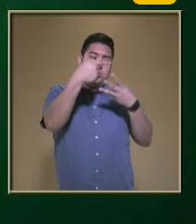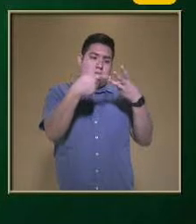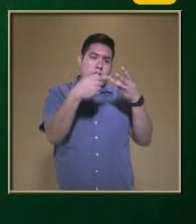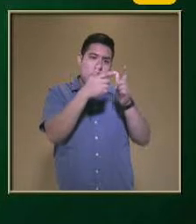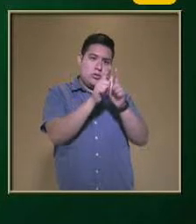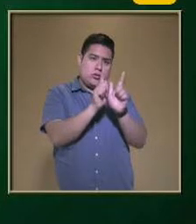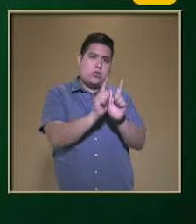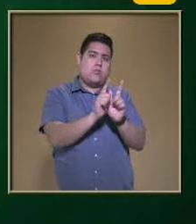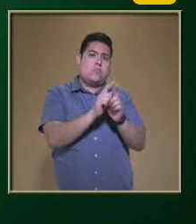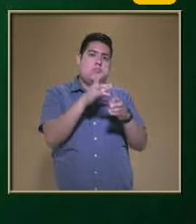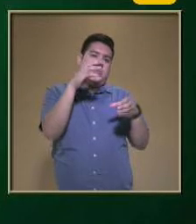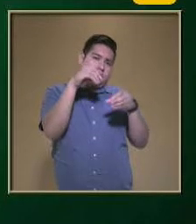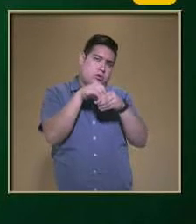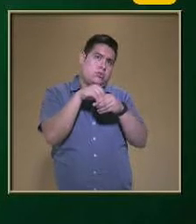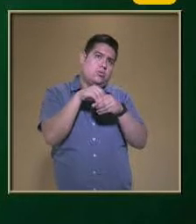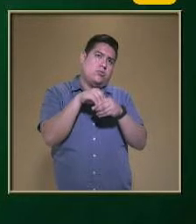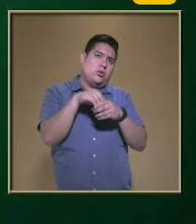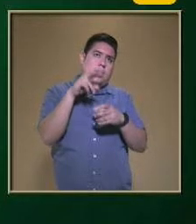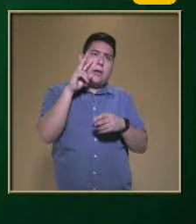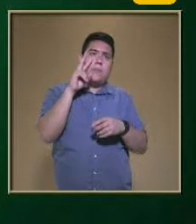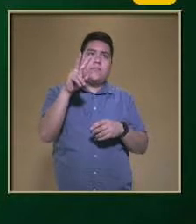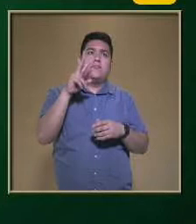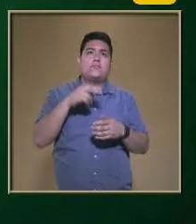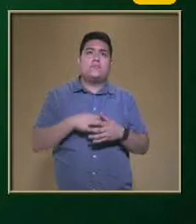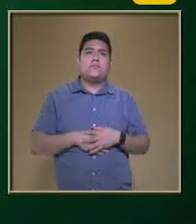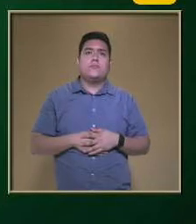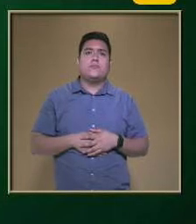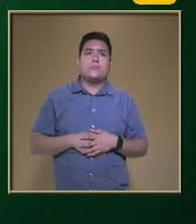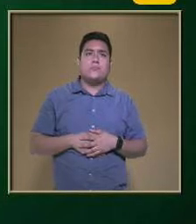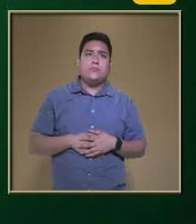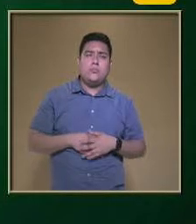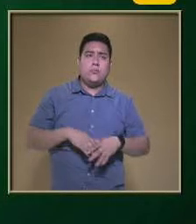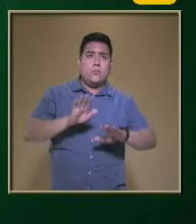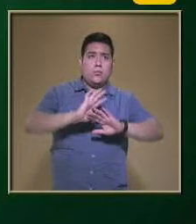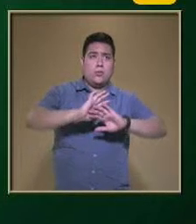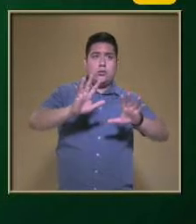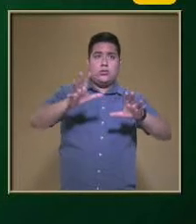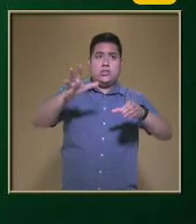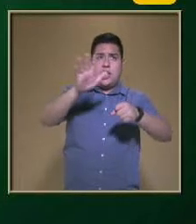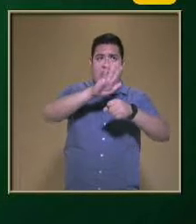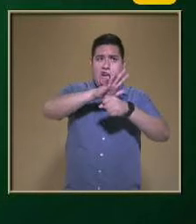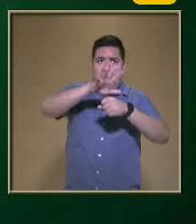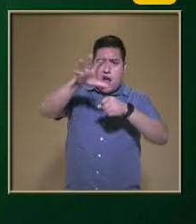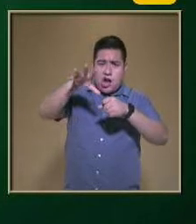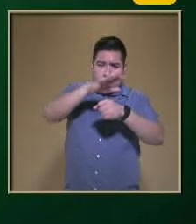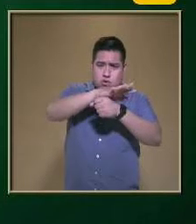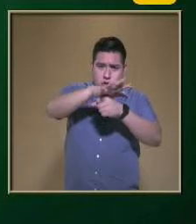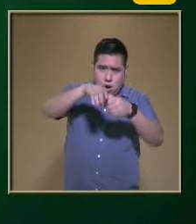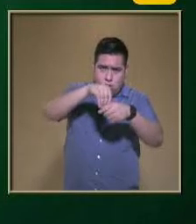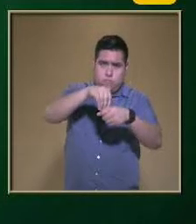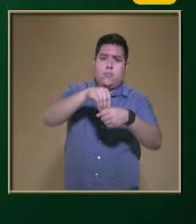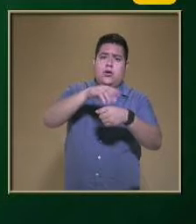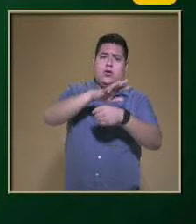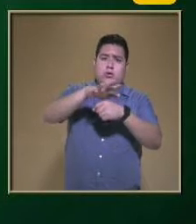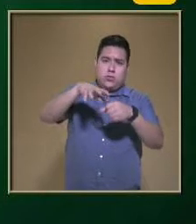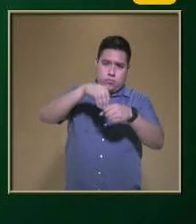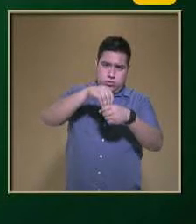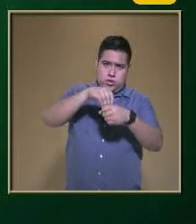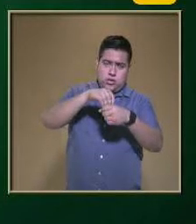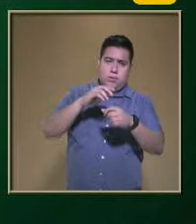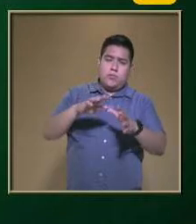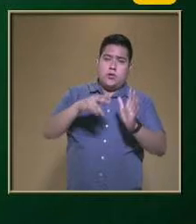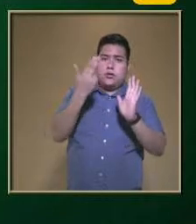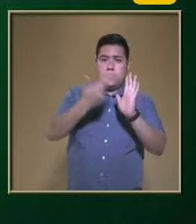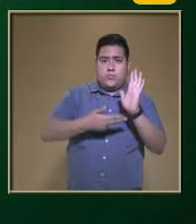plato Del bien comer Que vamos a ver Más adelante Cuando se dice Completa Lo vamos a mencionar Más adelante Con algunas imágenes